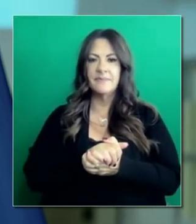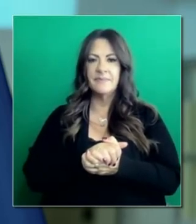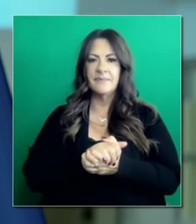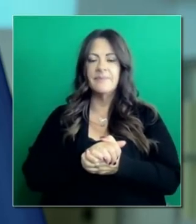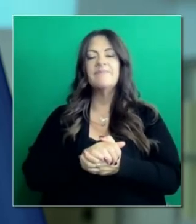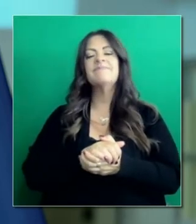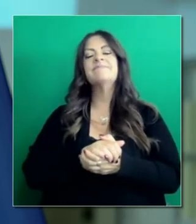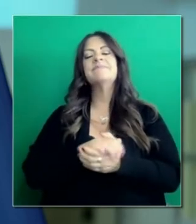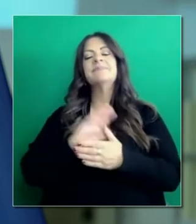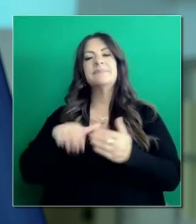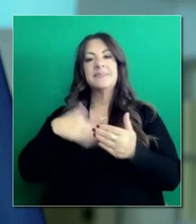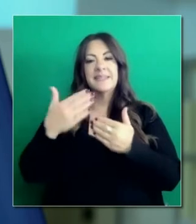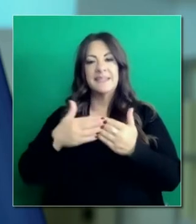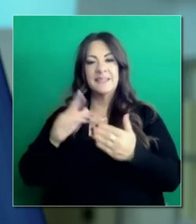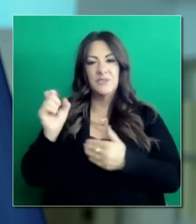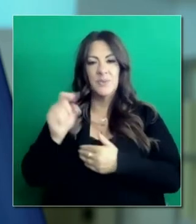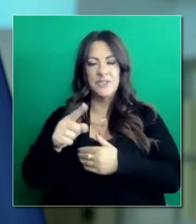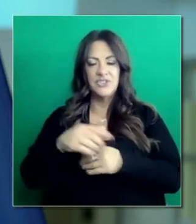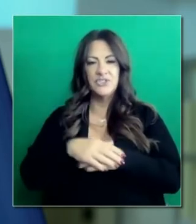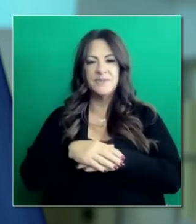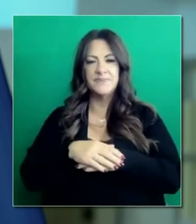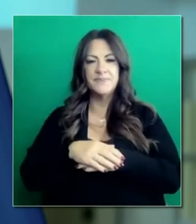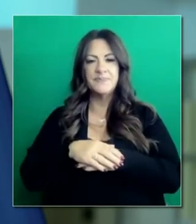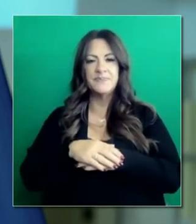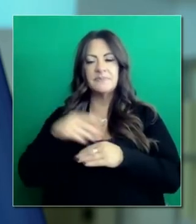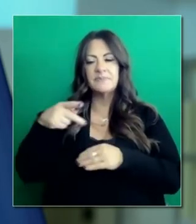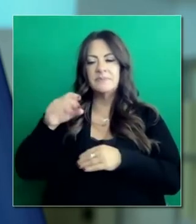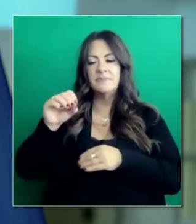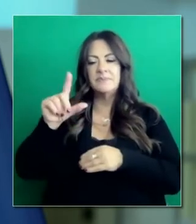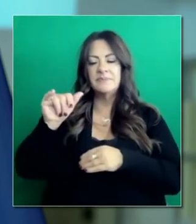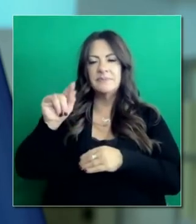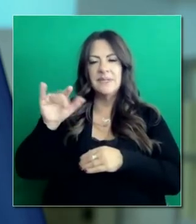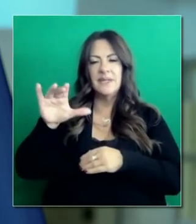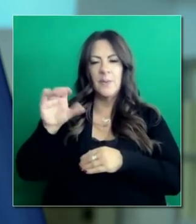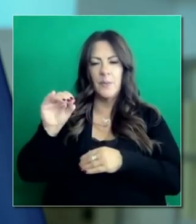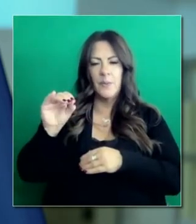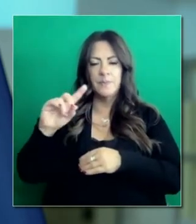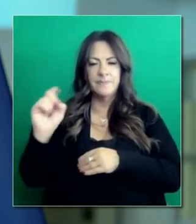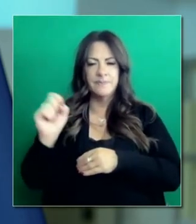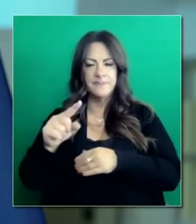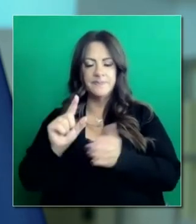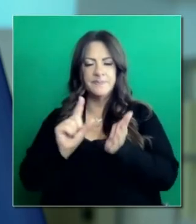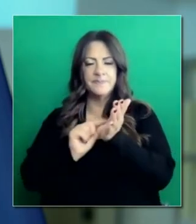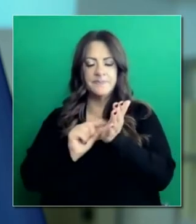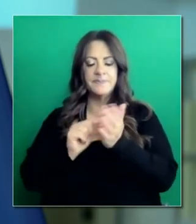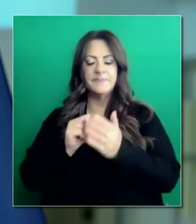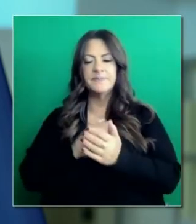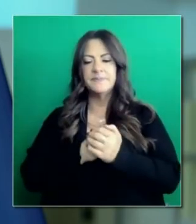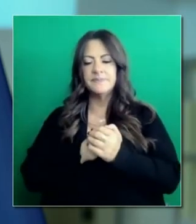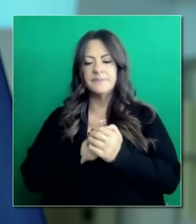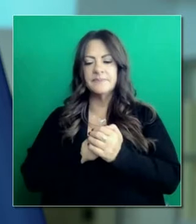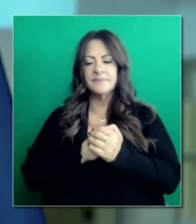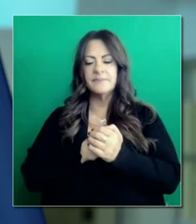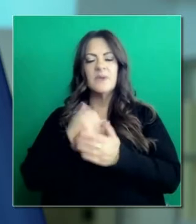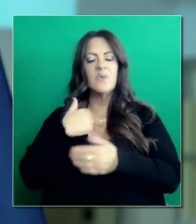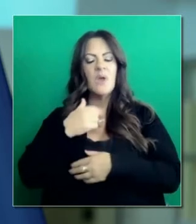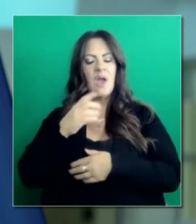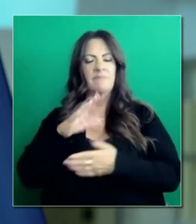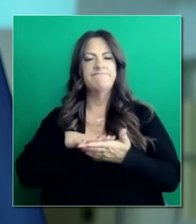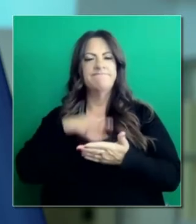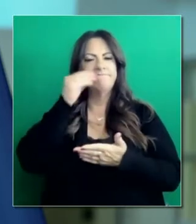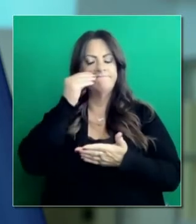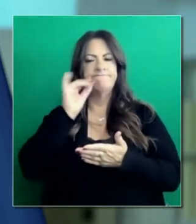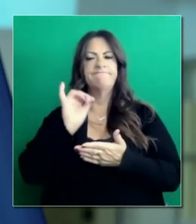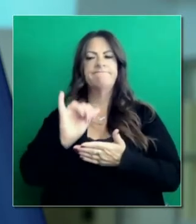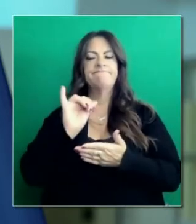Hola, gracias por tomar nuestras preguntas. Hemos escuchado mucha frustración de los funcionarios que han aprendido acerca de esto